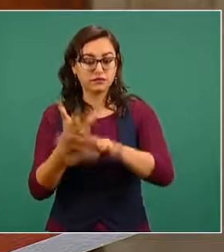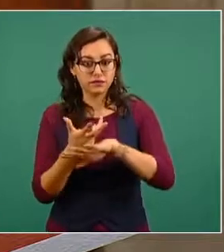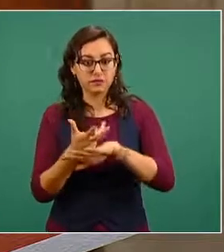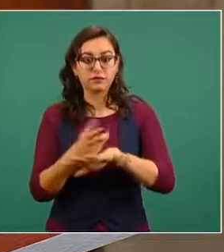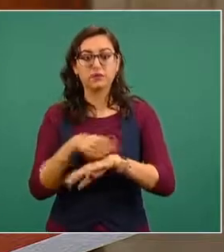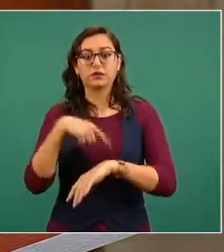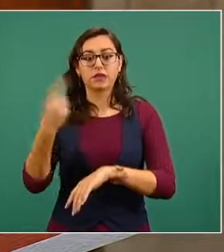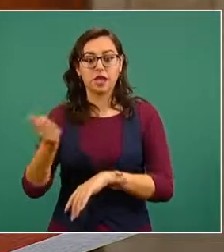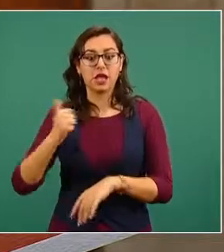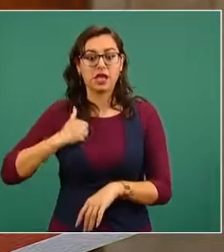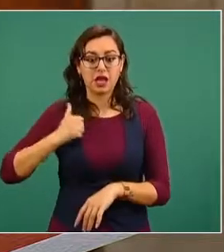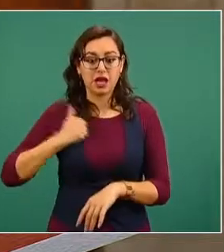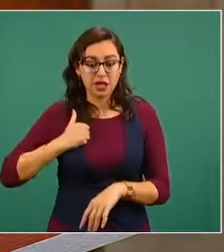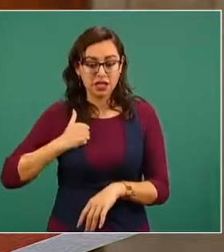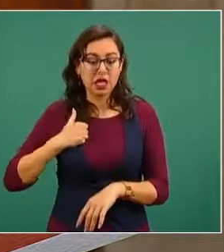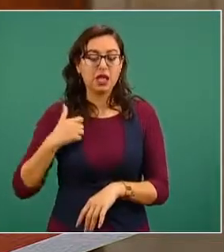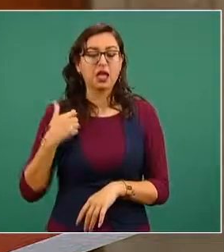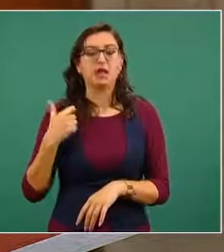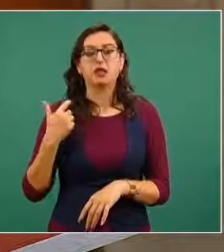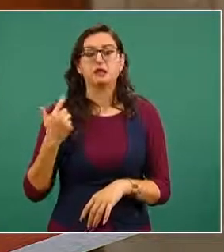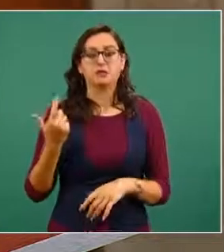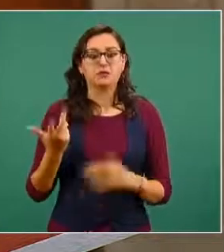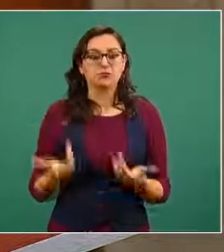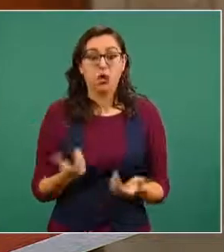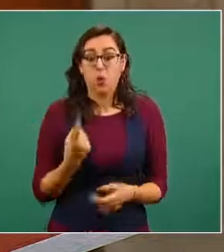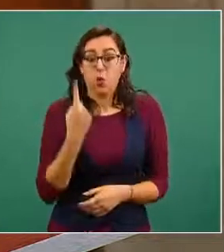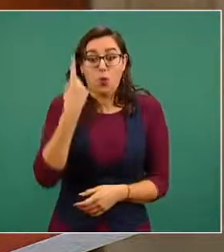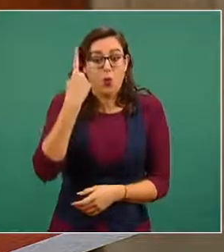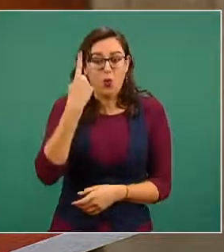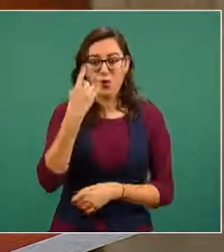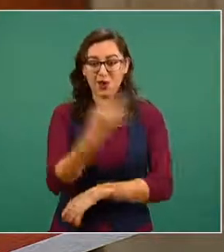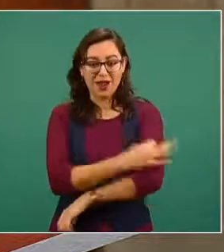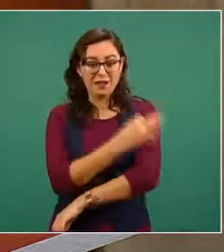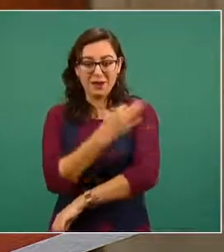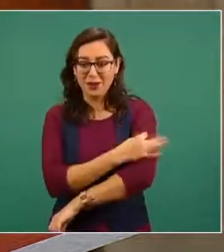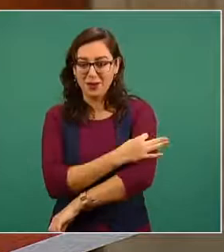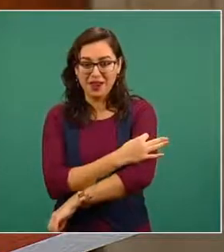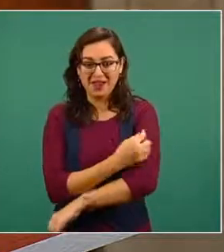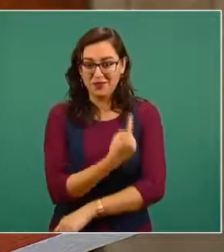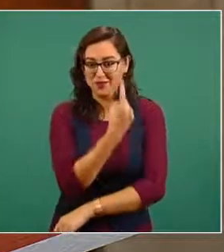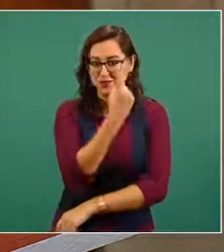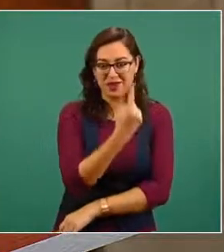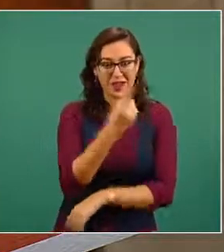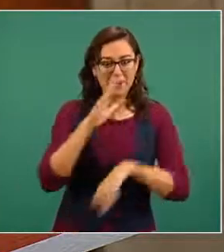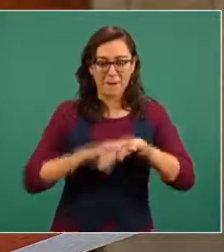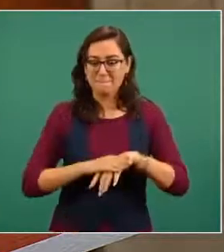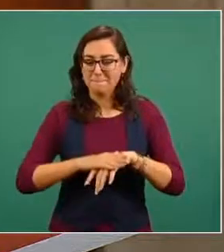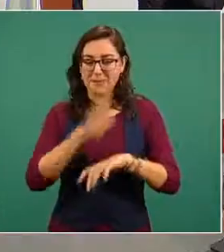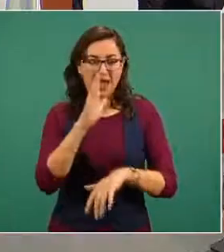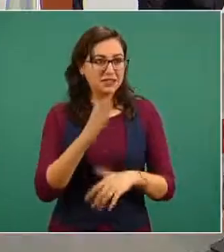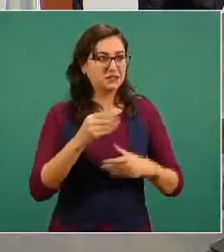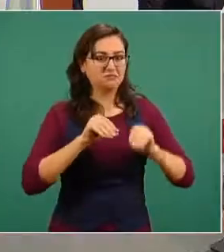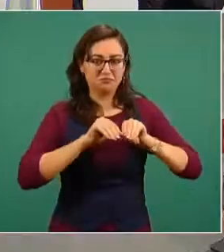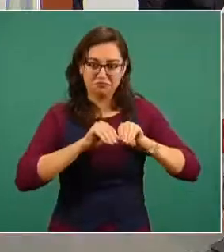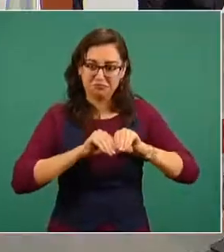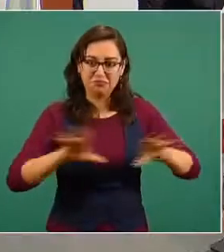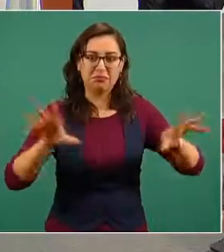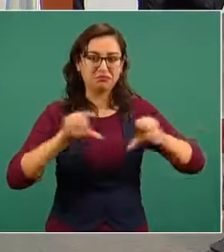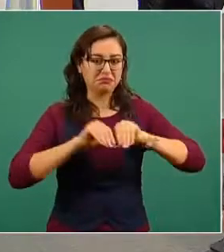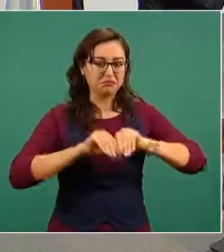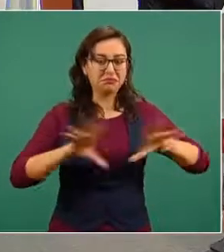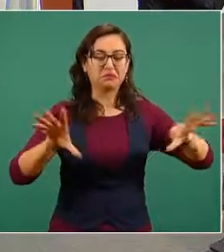y en Canadá es la vacuna que más se está aplicando actualmente